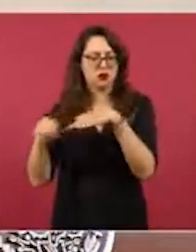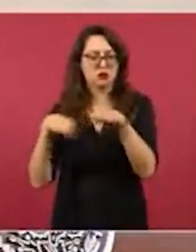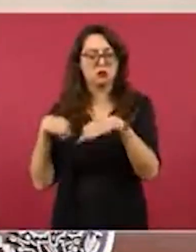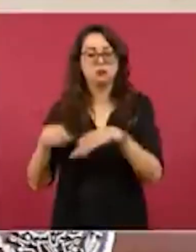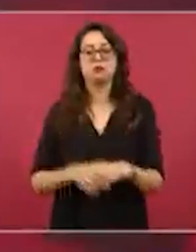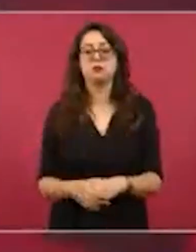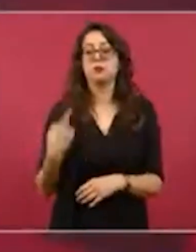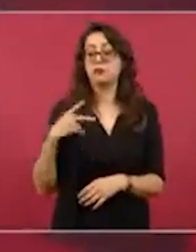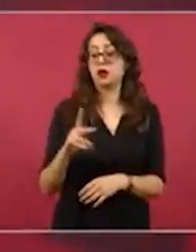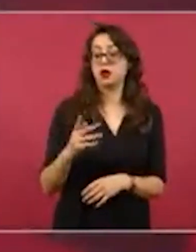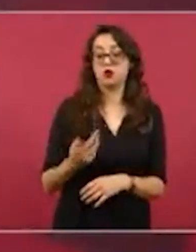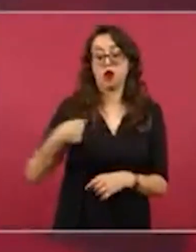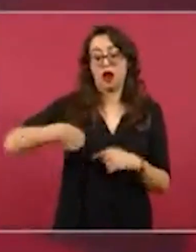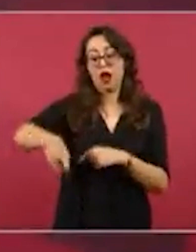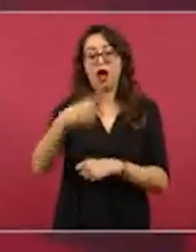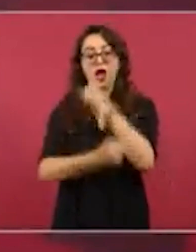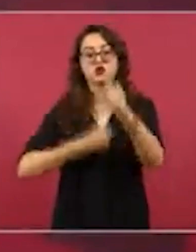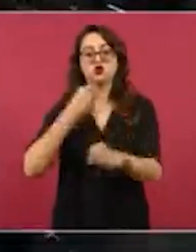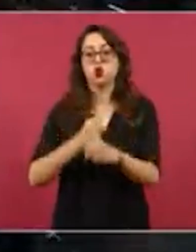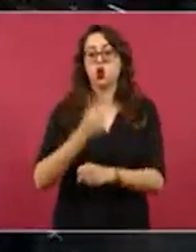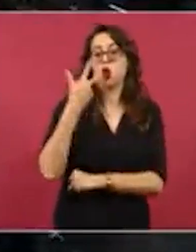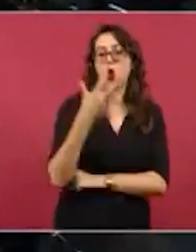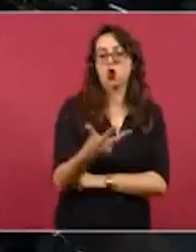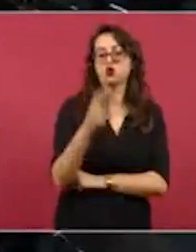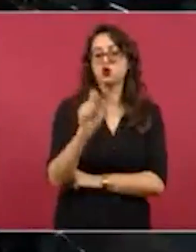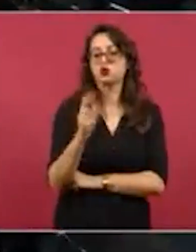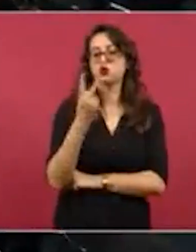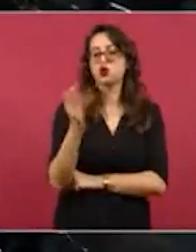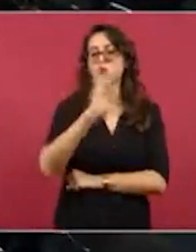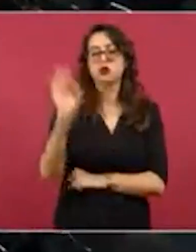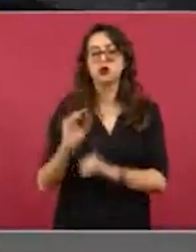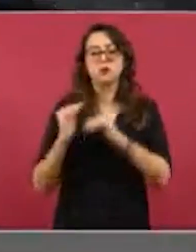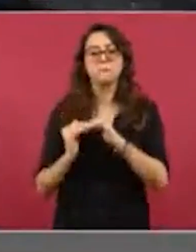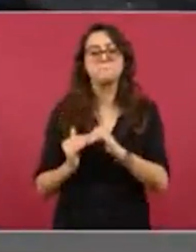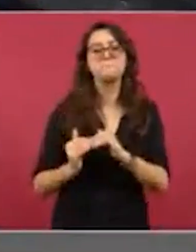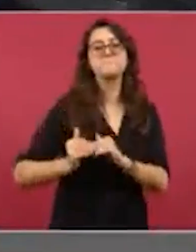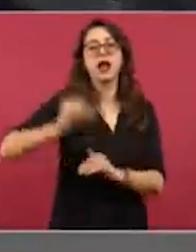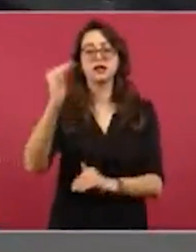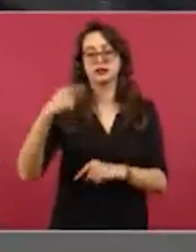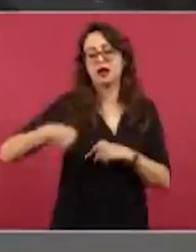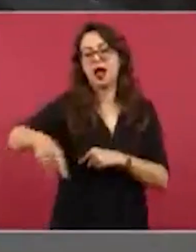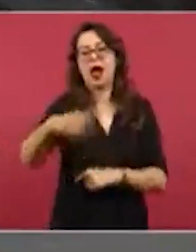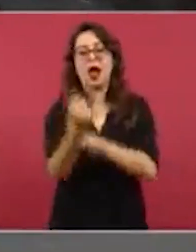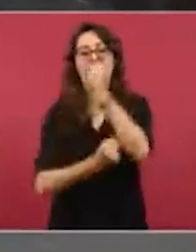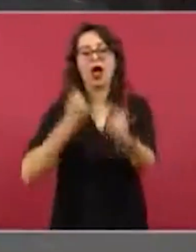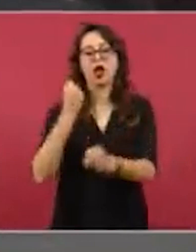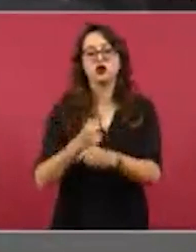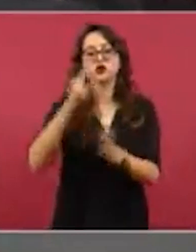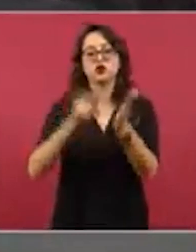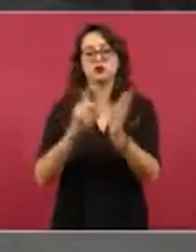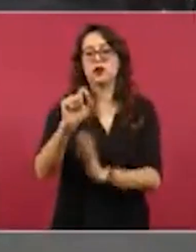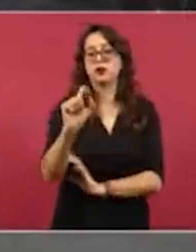mandatario realizó el anuncio durante el Día del Maestro, en la conferencia matutina. Además, el presidente reiteró que va a seguir mejorando las